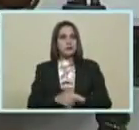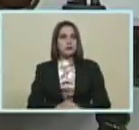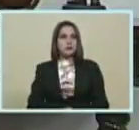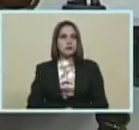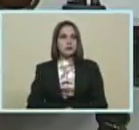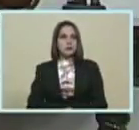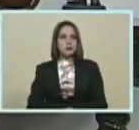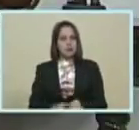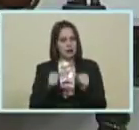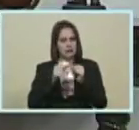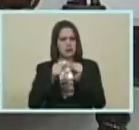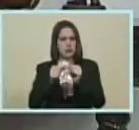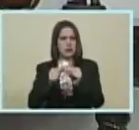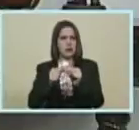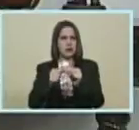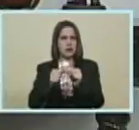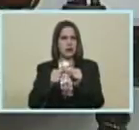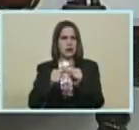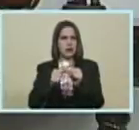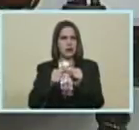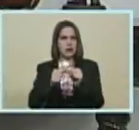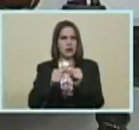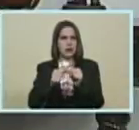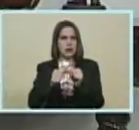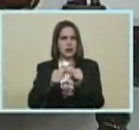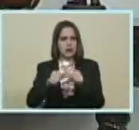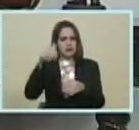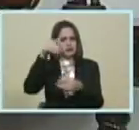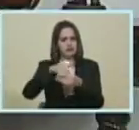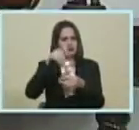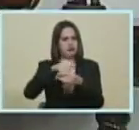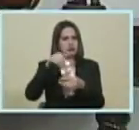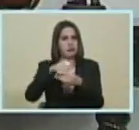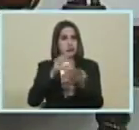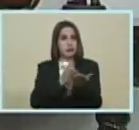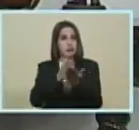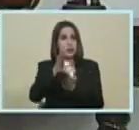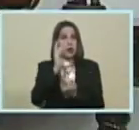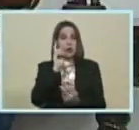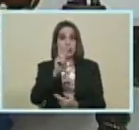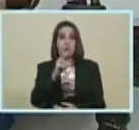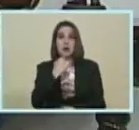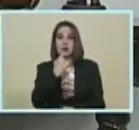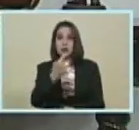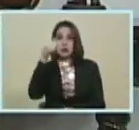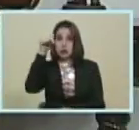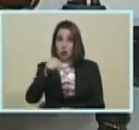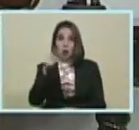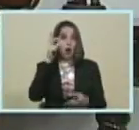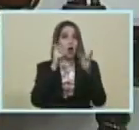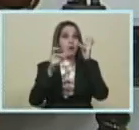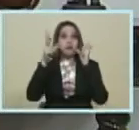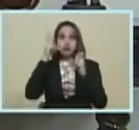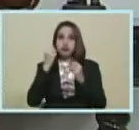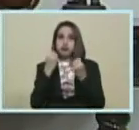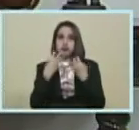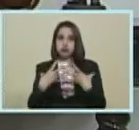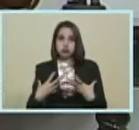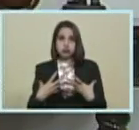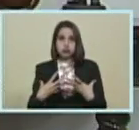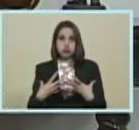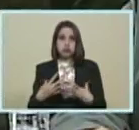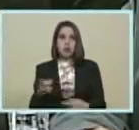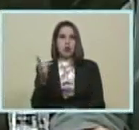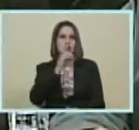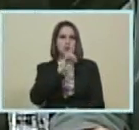...se mantengan... ...en el cauce electoral... ...miren lo que estoy diciendo... ...hoy compañeros... ...escuchen bien... ...yo no